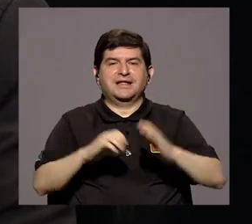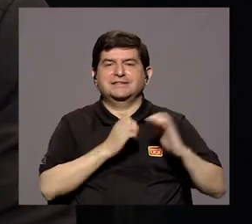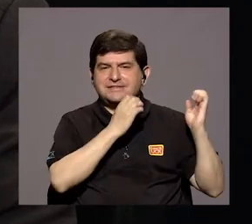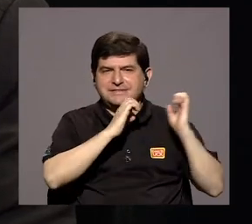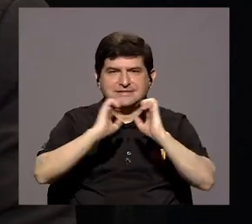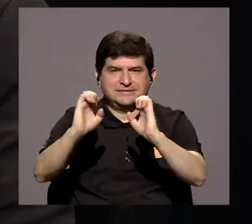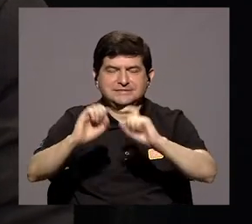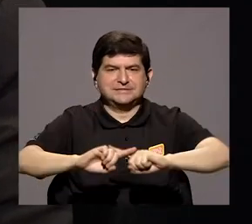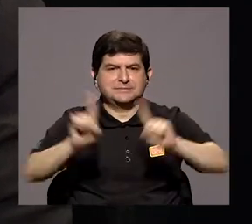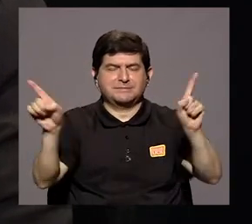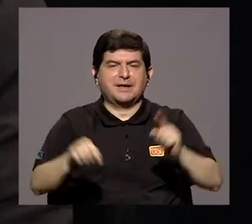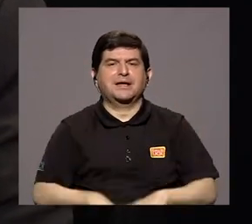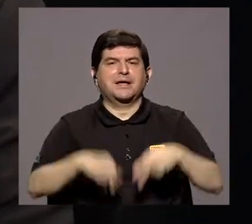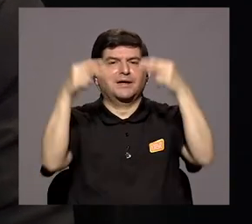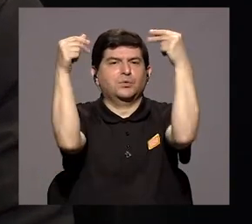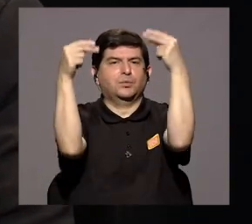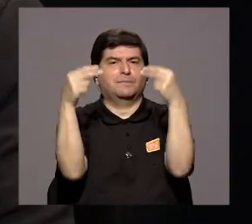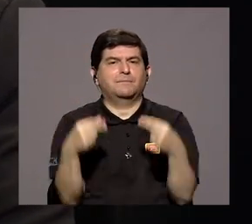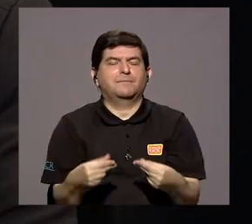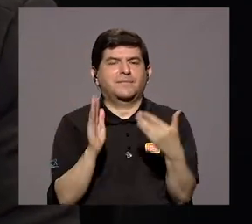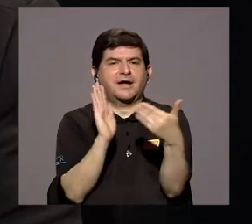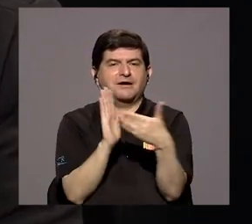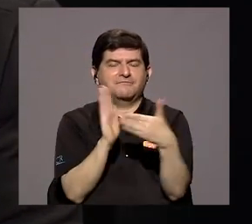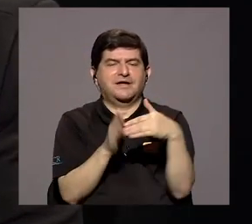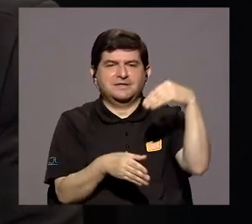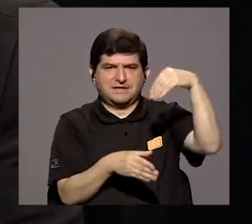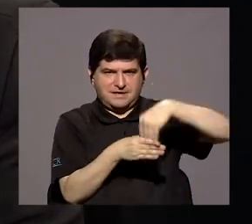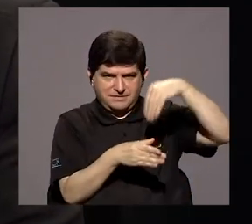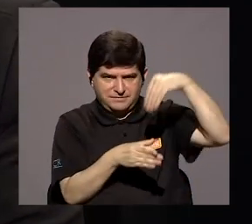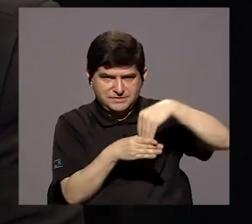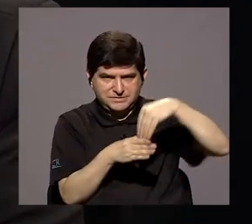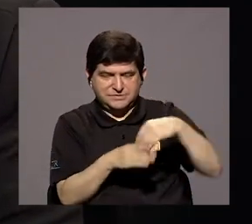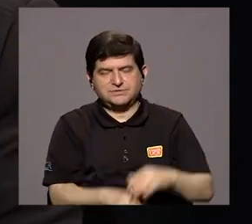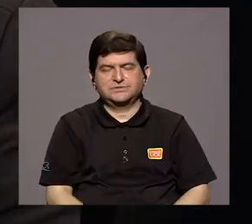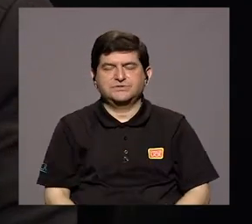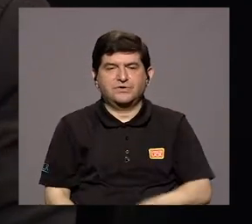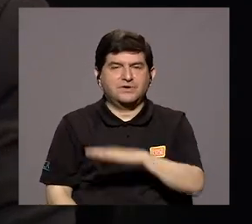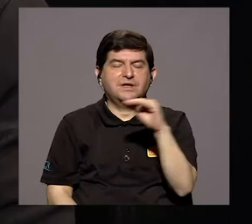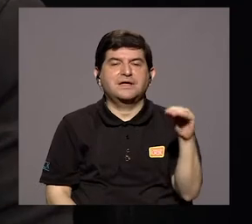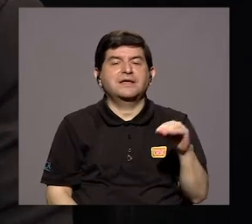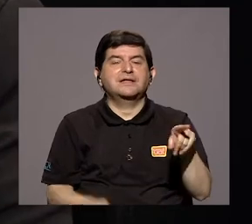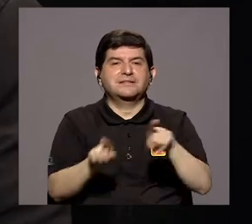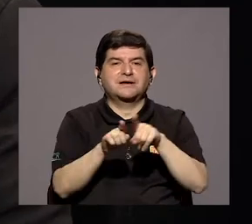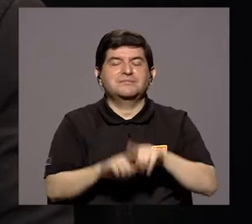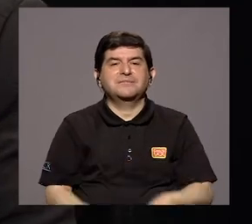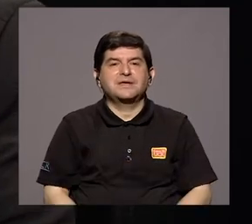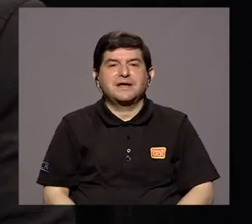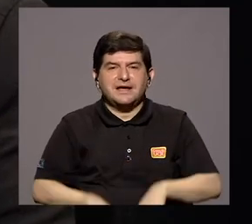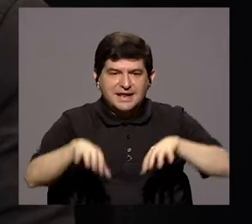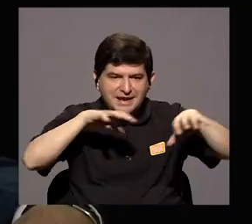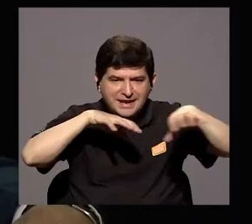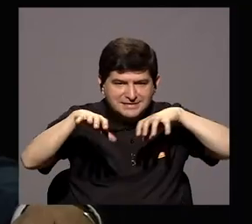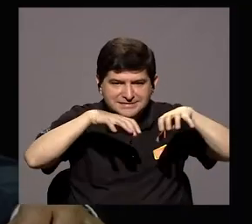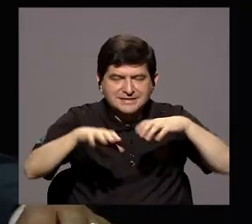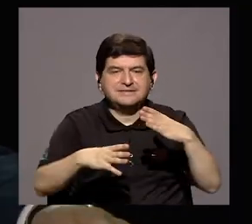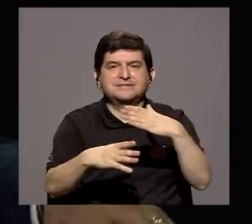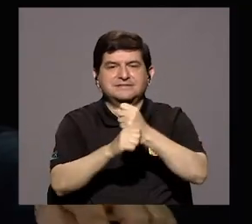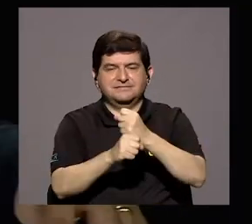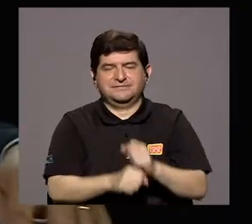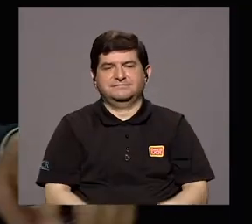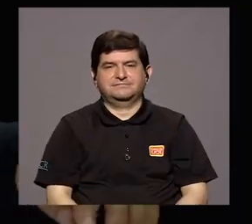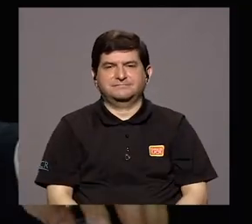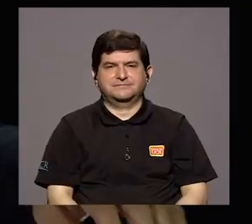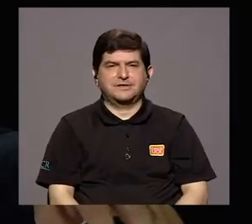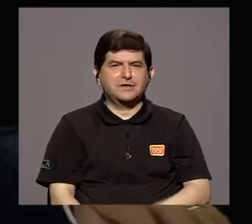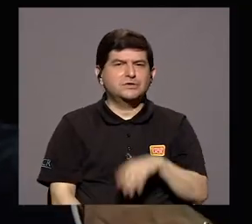en en el presupuesto afecta a la inversión, afecta a lo sustantivo y afecta a lo operativo, digamos, en esa... Si usted